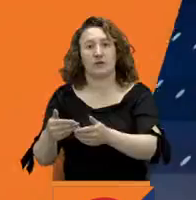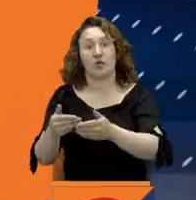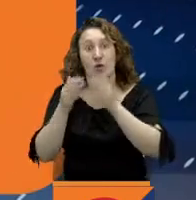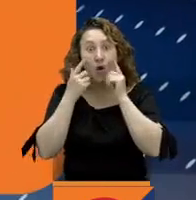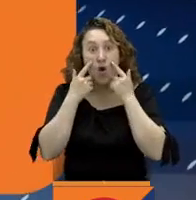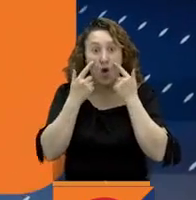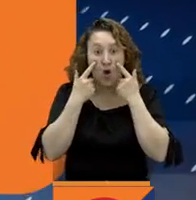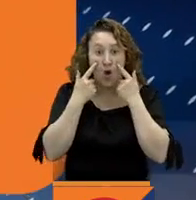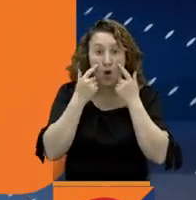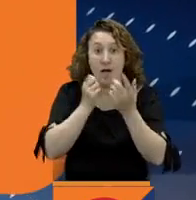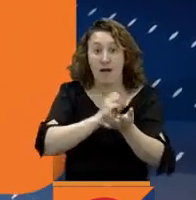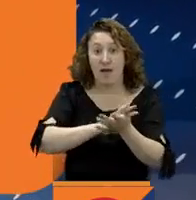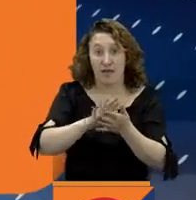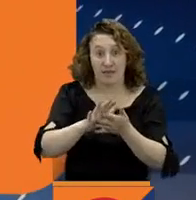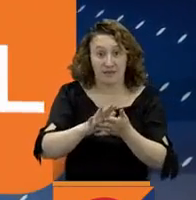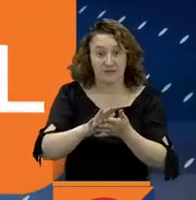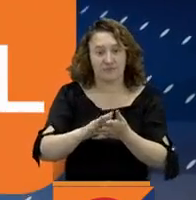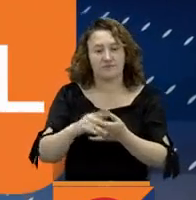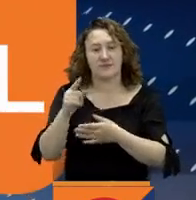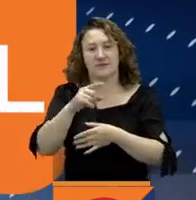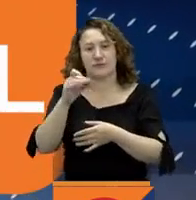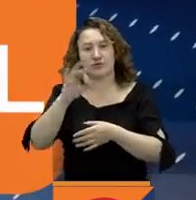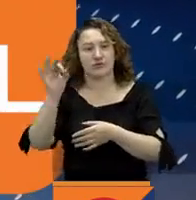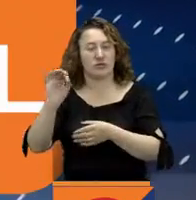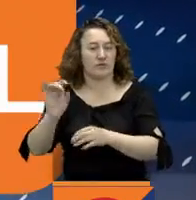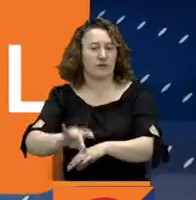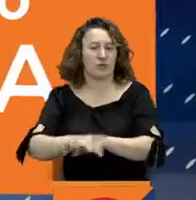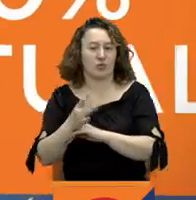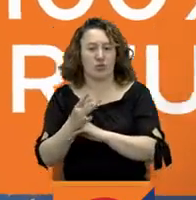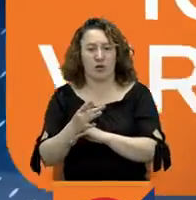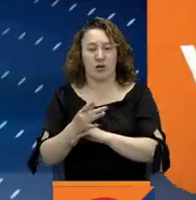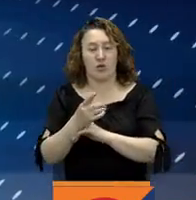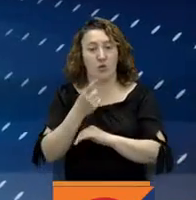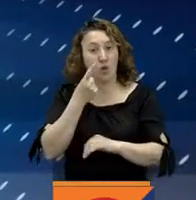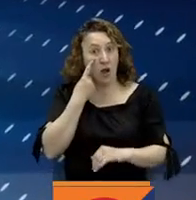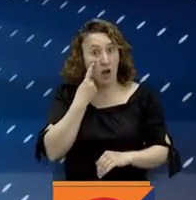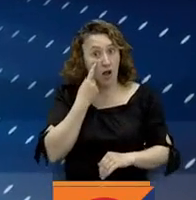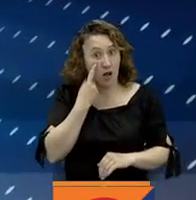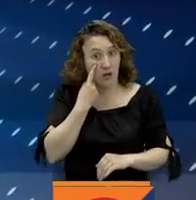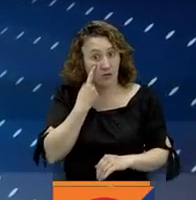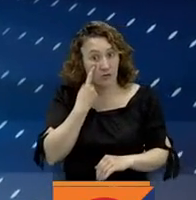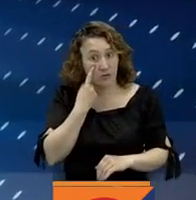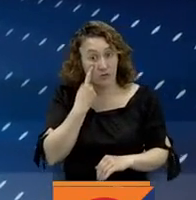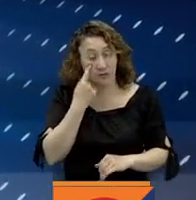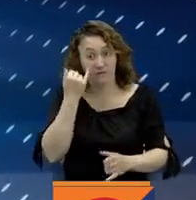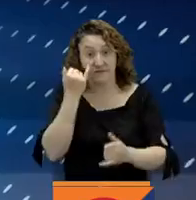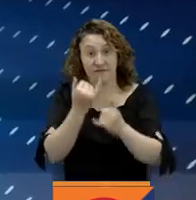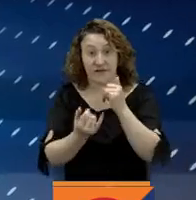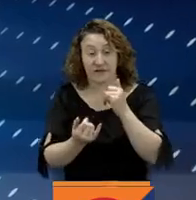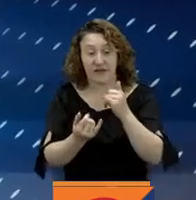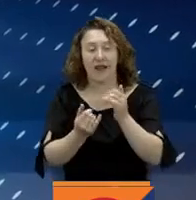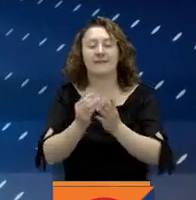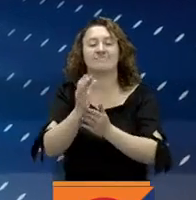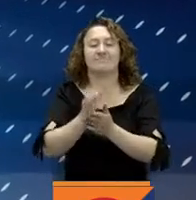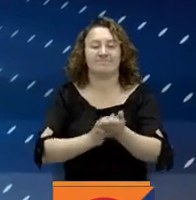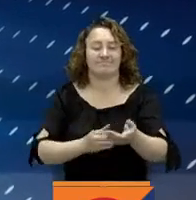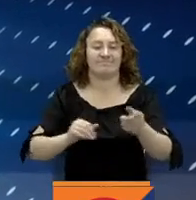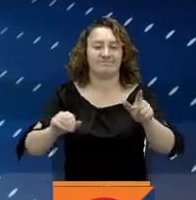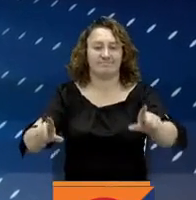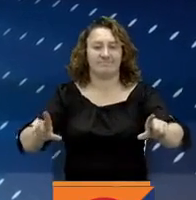Diplomado es gratuito y es 100% virtual. Y mucho ojo, al finalizar el programa obtendré un